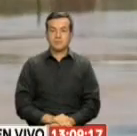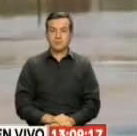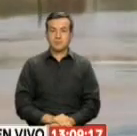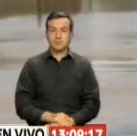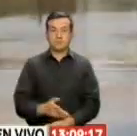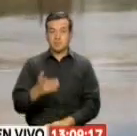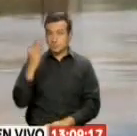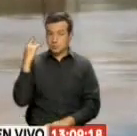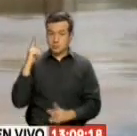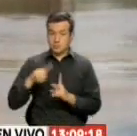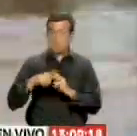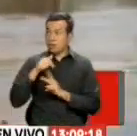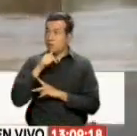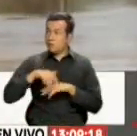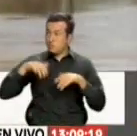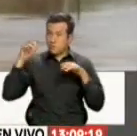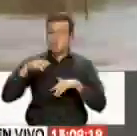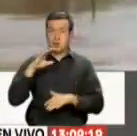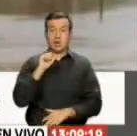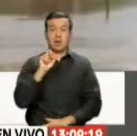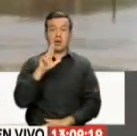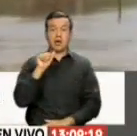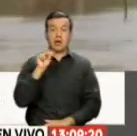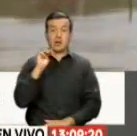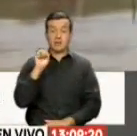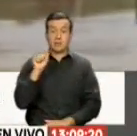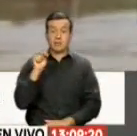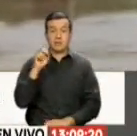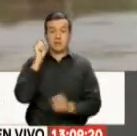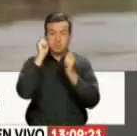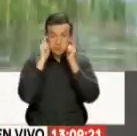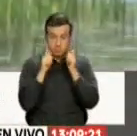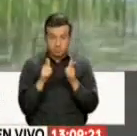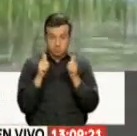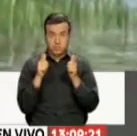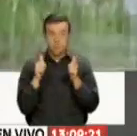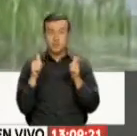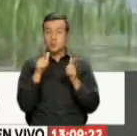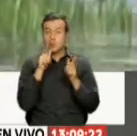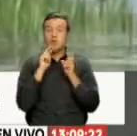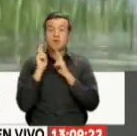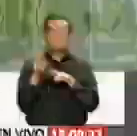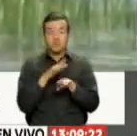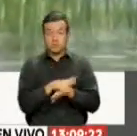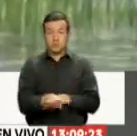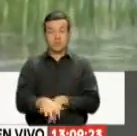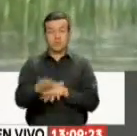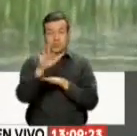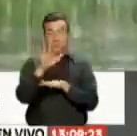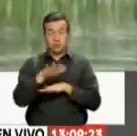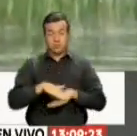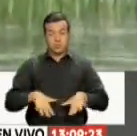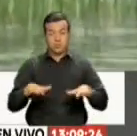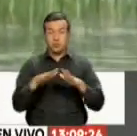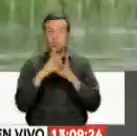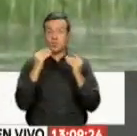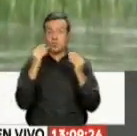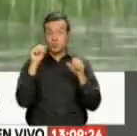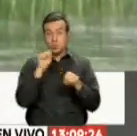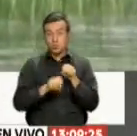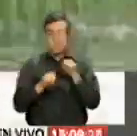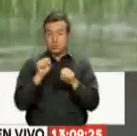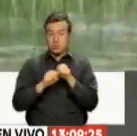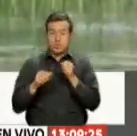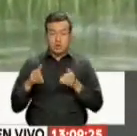Desde que empezó el invierno, Doña Carmen Bajaña vigila de cerca la crecida del río, que a su paso deja destrozos